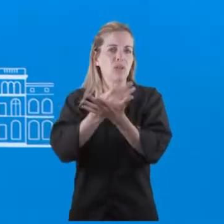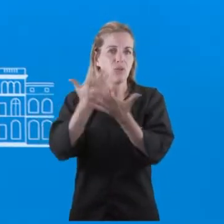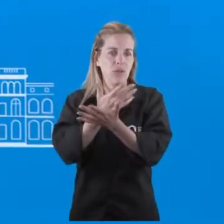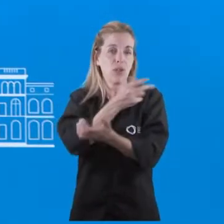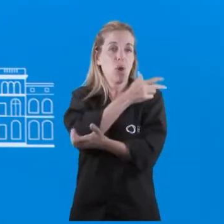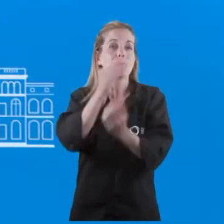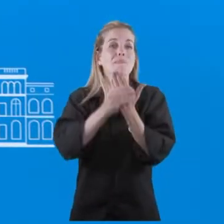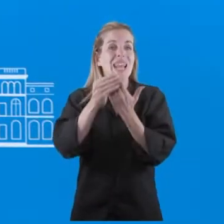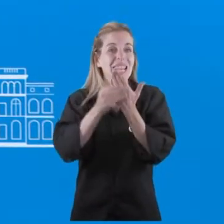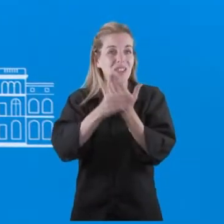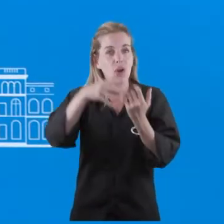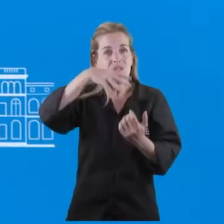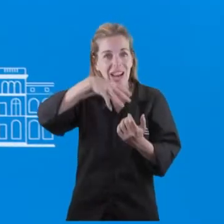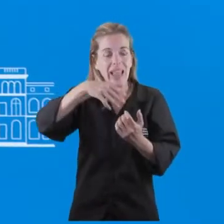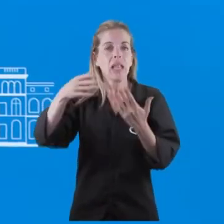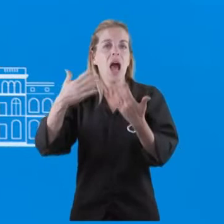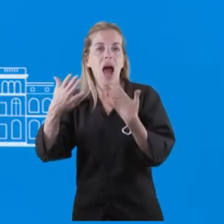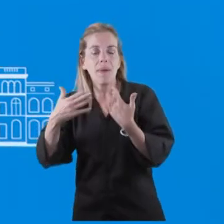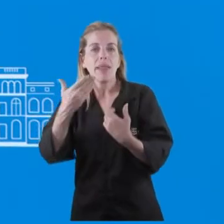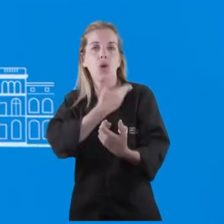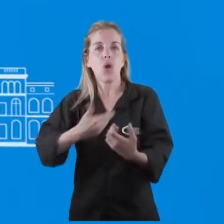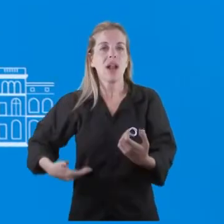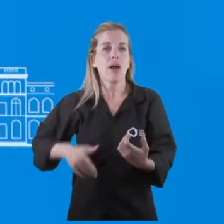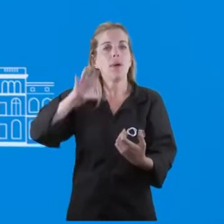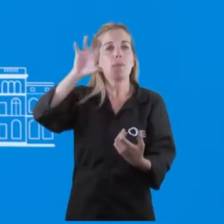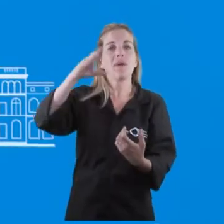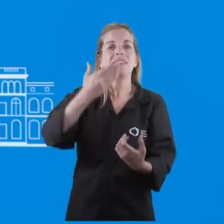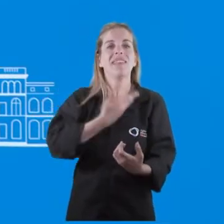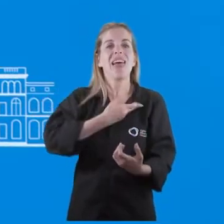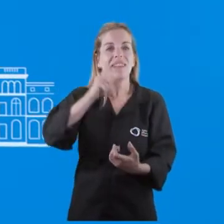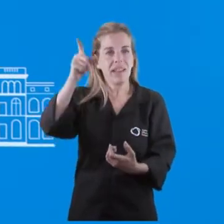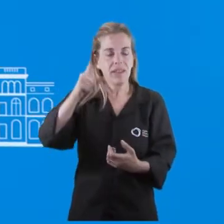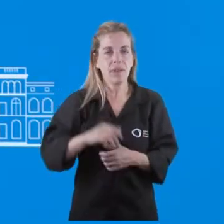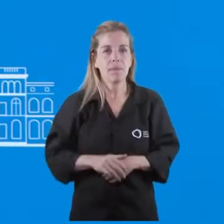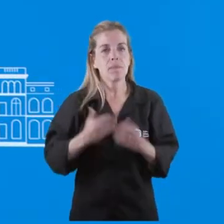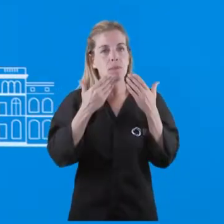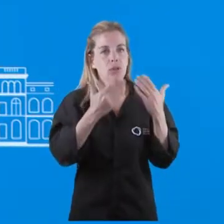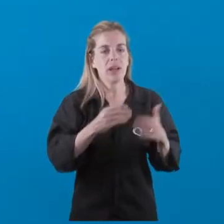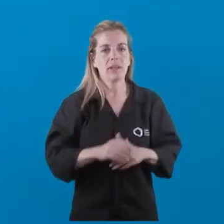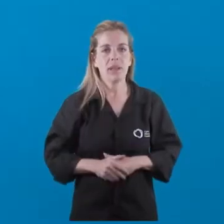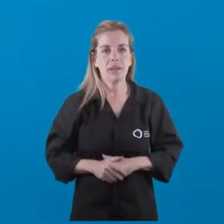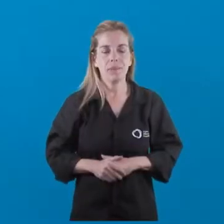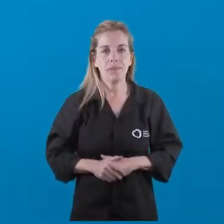que el ministro Fernández está conversando sobre este tema y a disposición, por supuesto, para todo lo que haya que hacer. Muchas gracias.